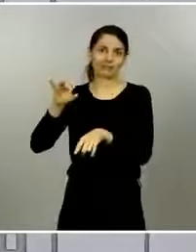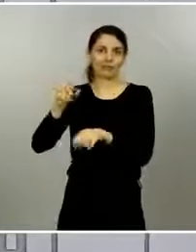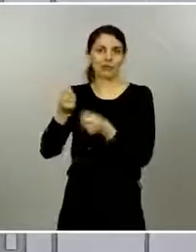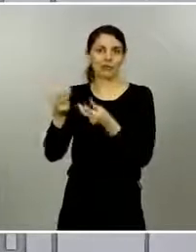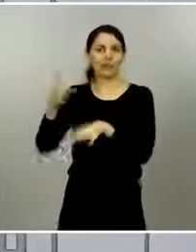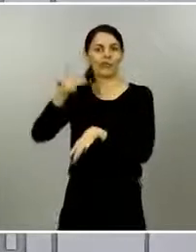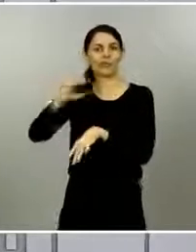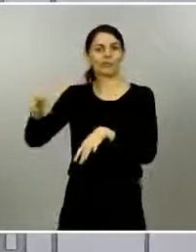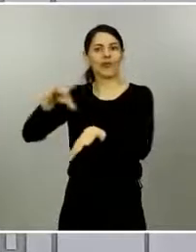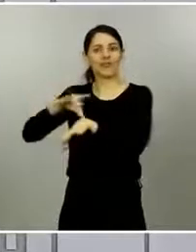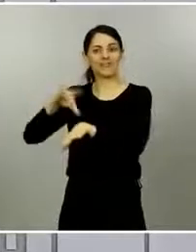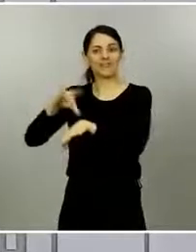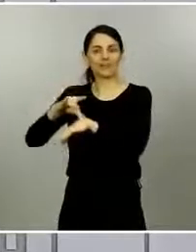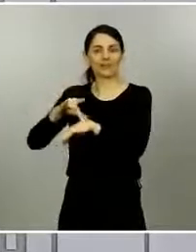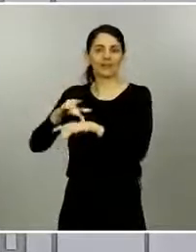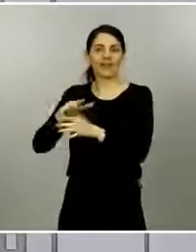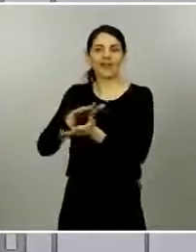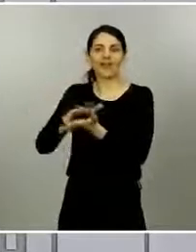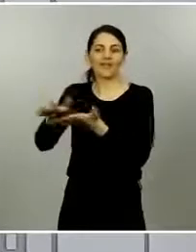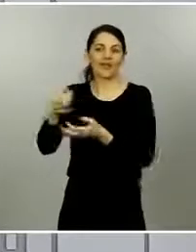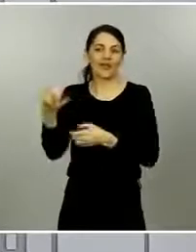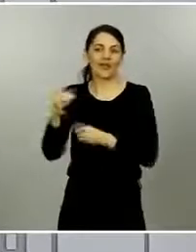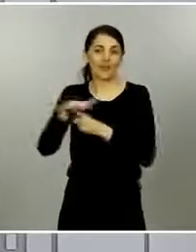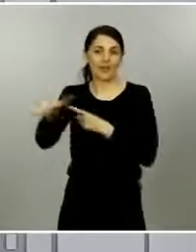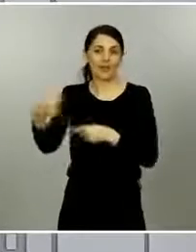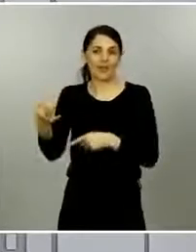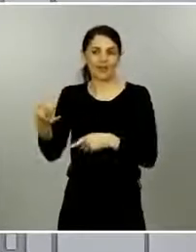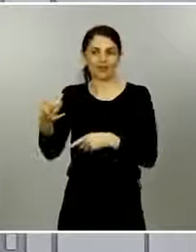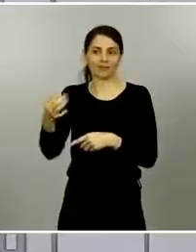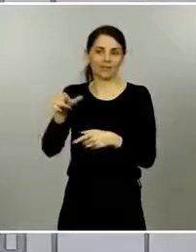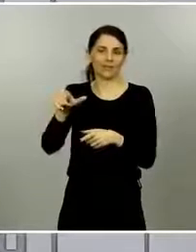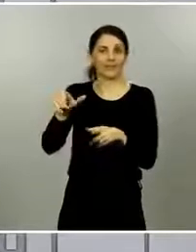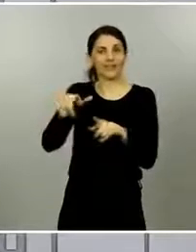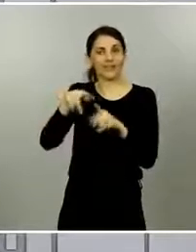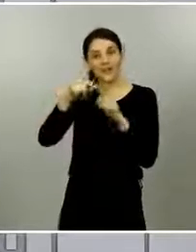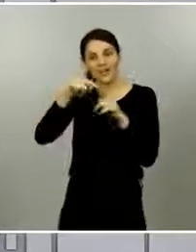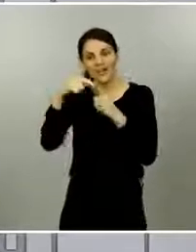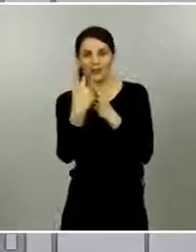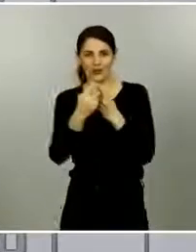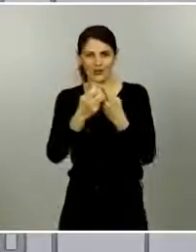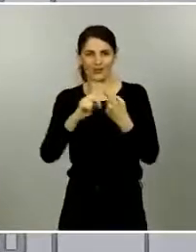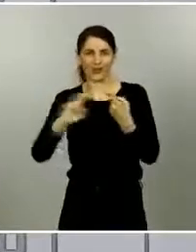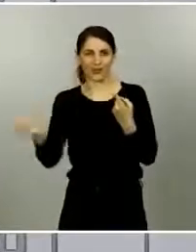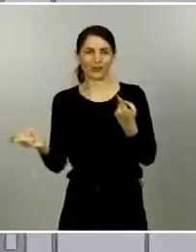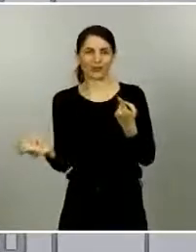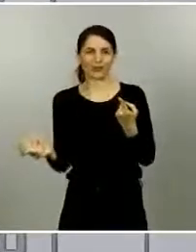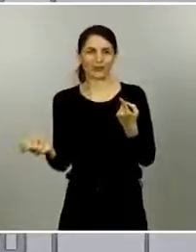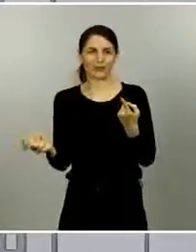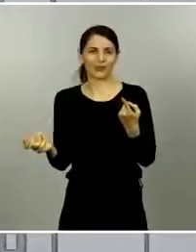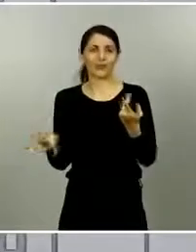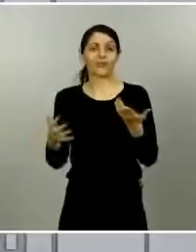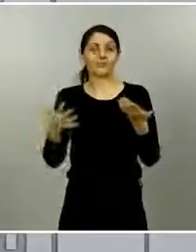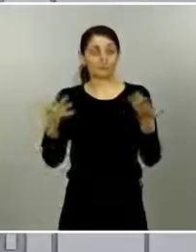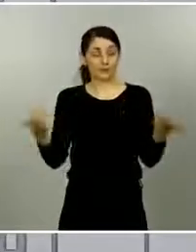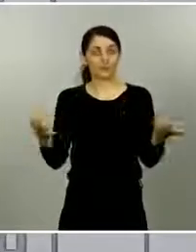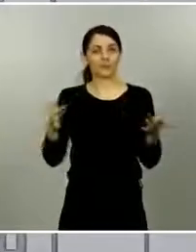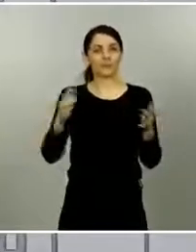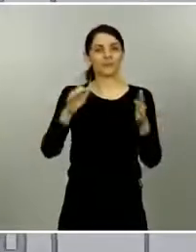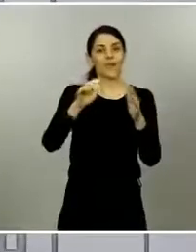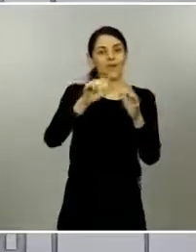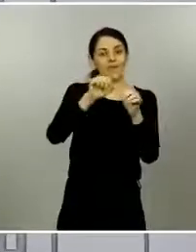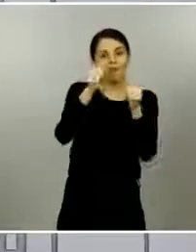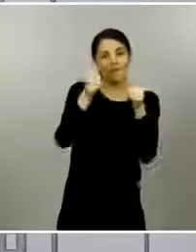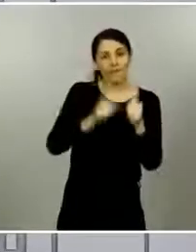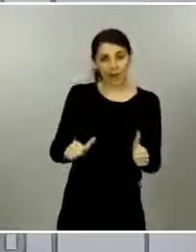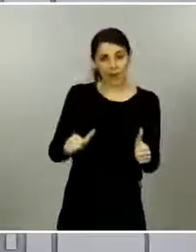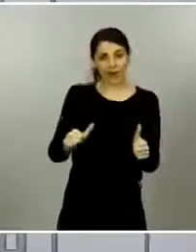esas razones entre otras que además ha sido mucho más explosivo por esas razones entre otras y que por lo tanto la forma